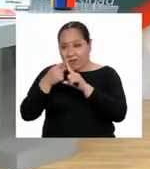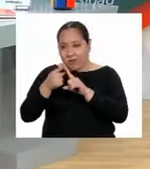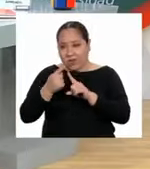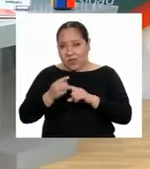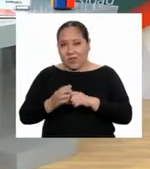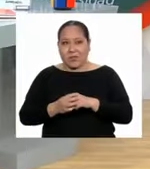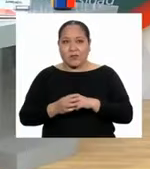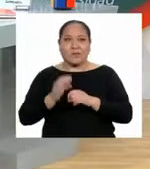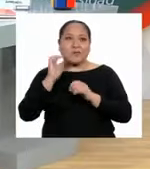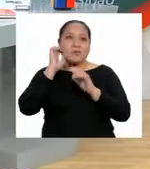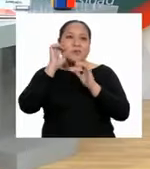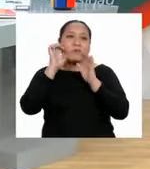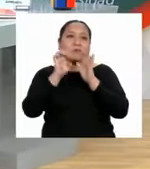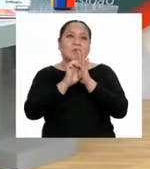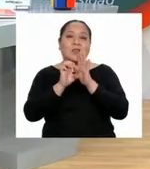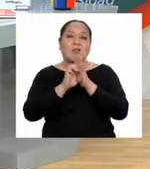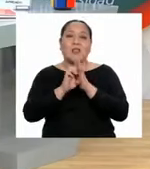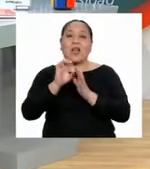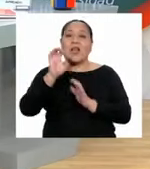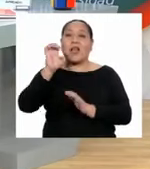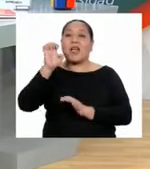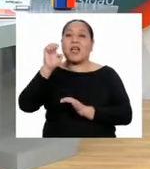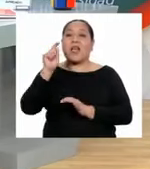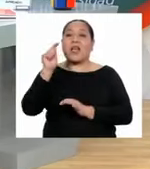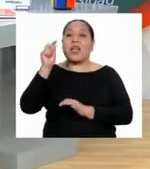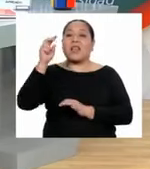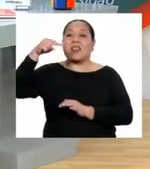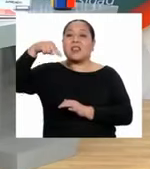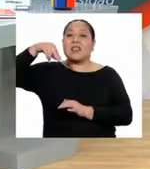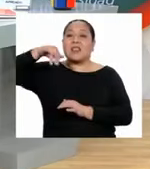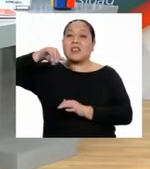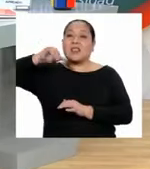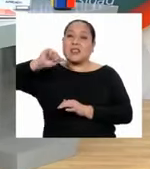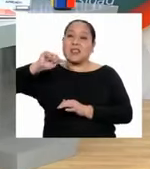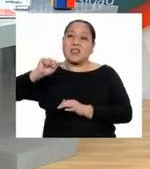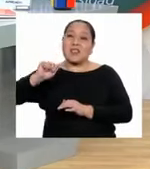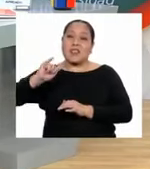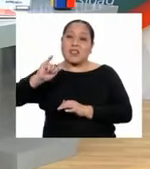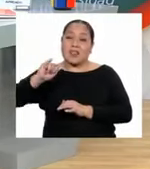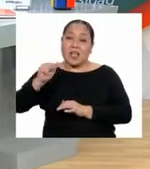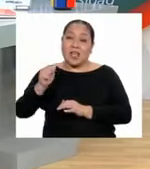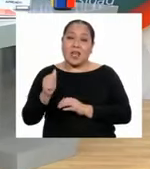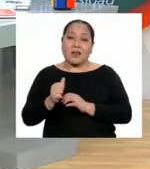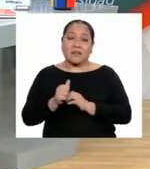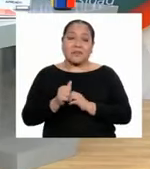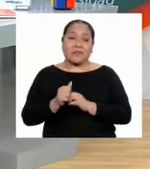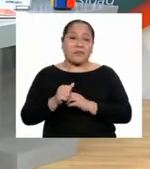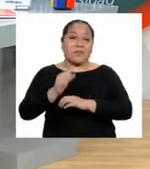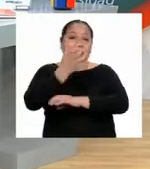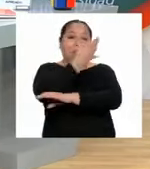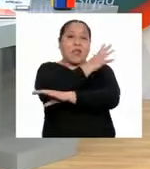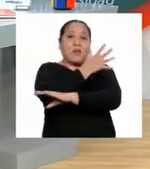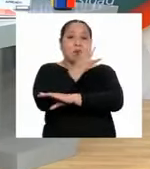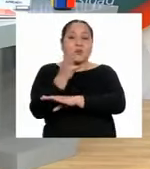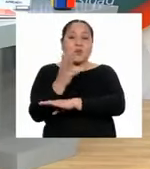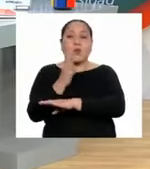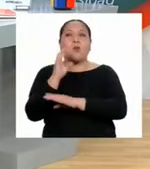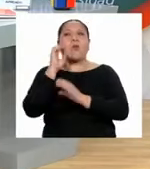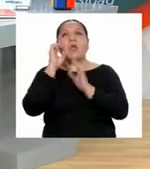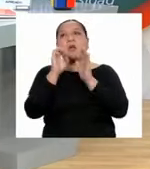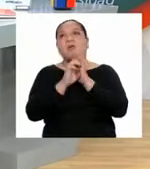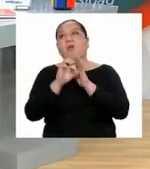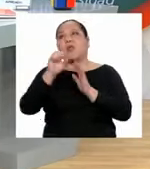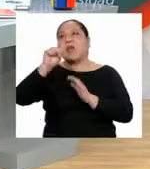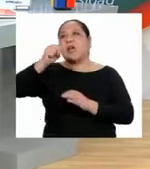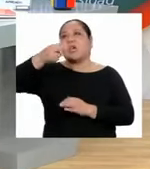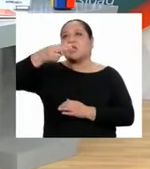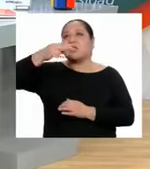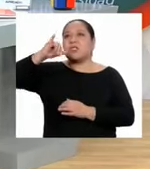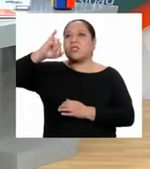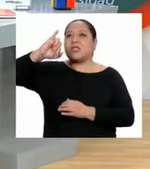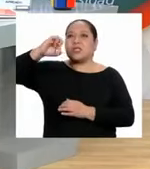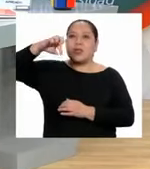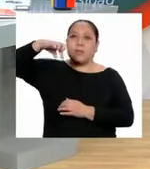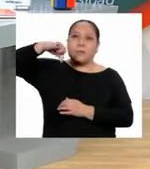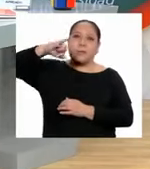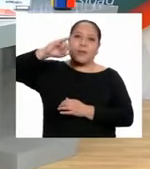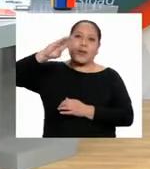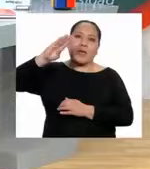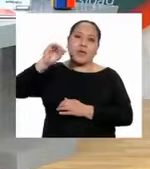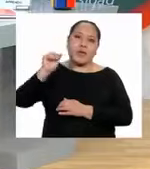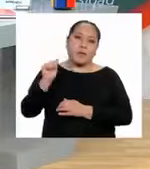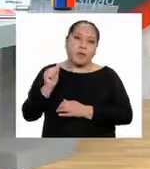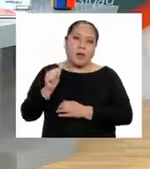Por ejemplo, las etnias de la Amazonía, como la aguajún o la chipiba. Cada una tiene una